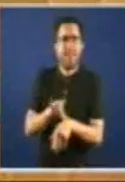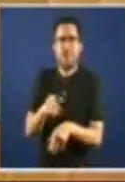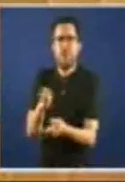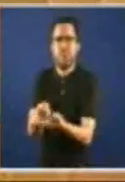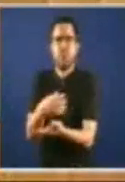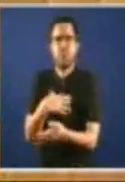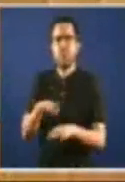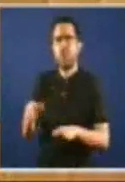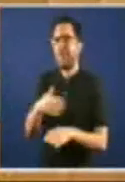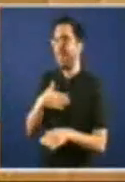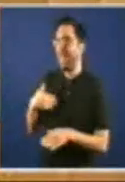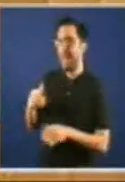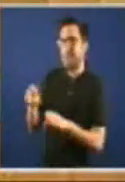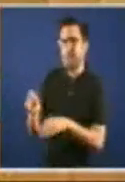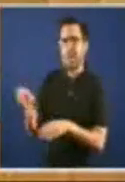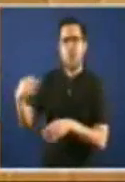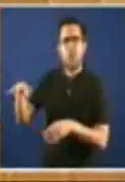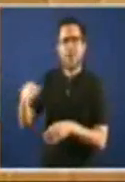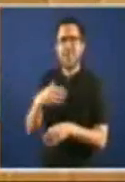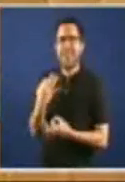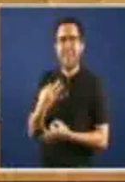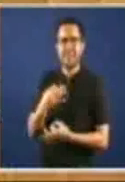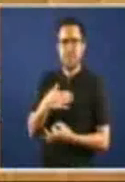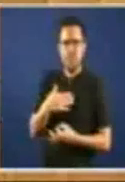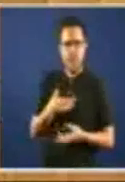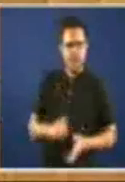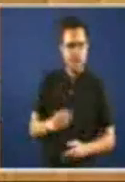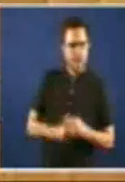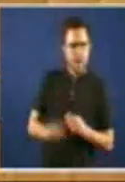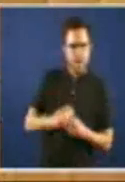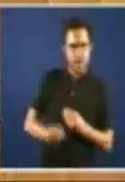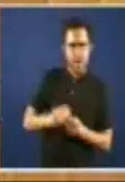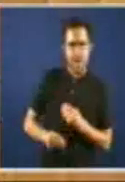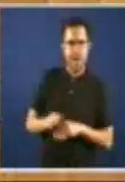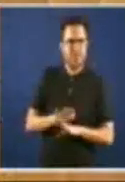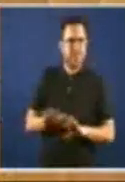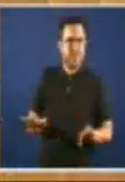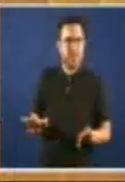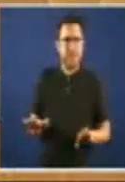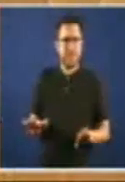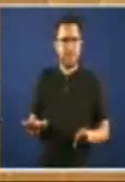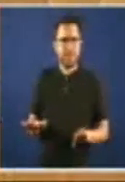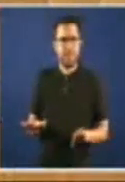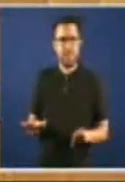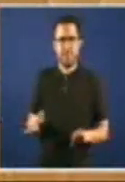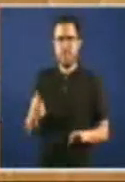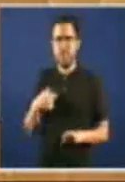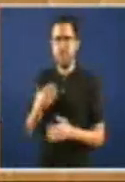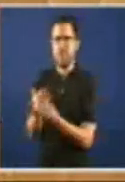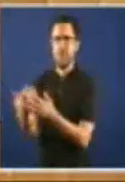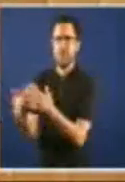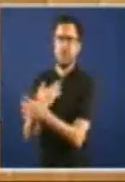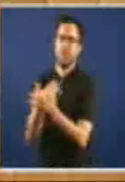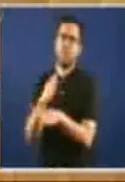único Que Realmente Importa O Partido Popular Por O Tanto Eu Despregaría Por Favor Que Expliquen Por Que Non Apoyan Nen Os Fórmulas De